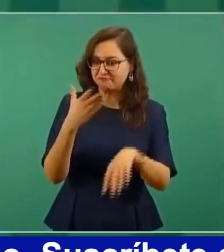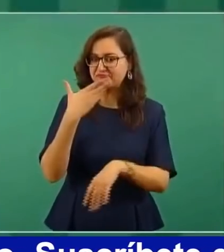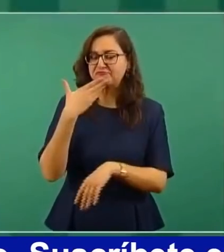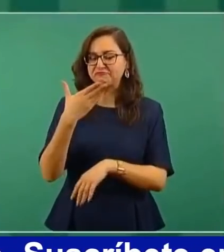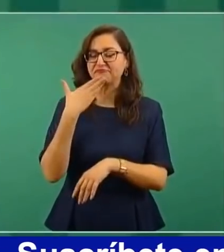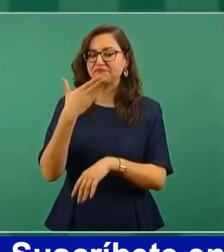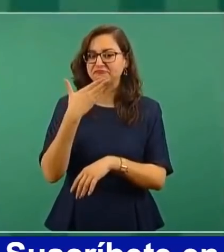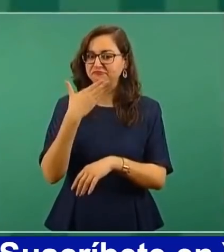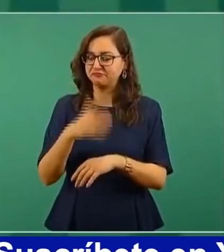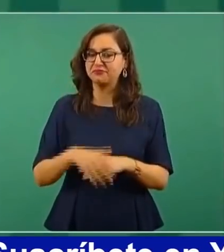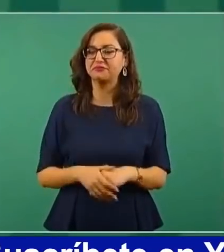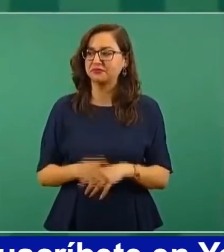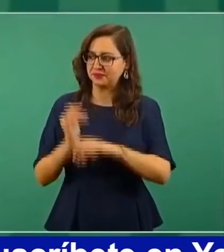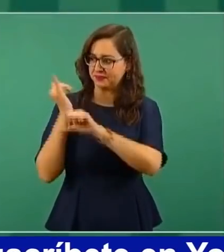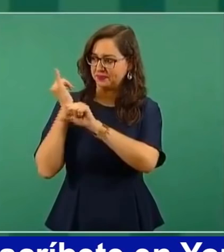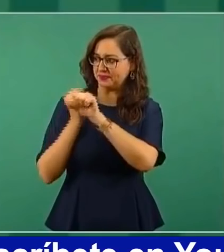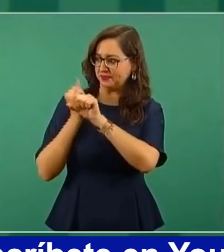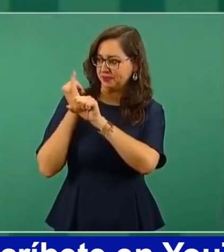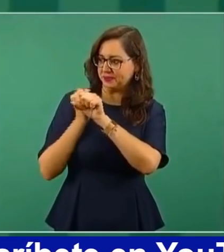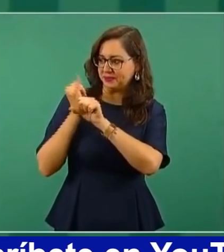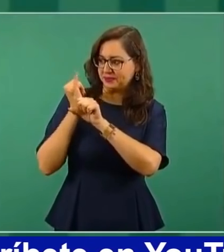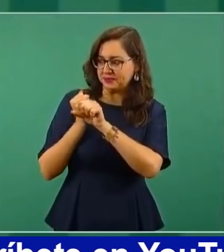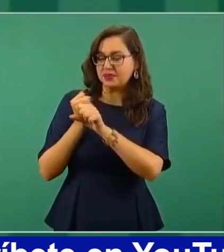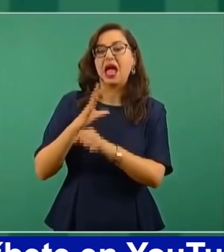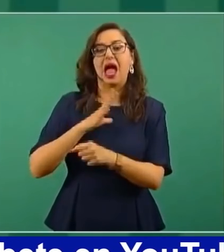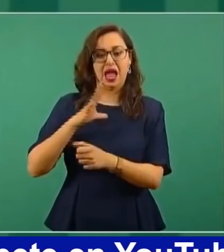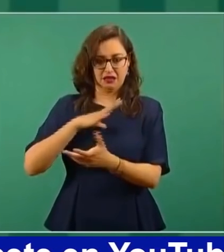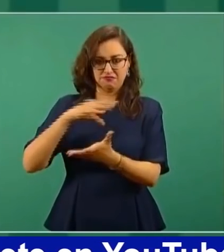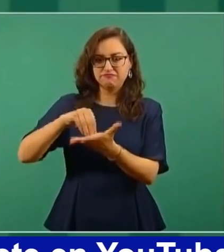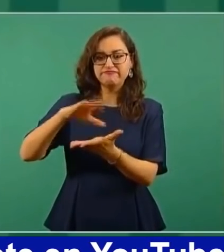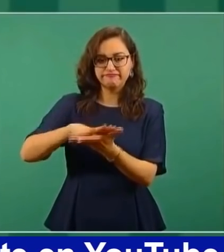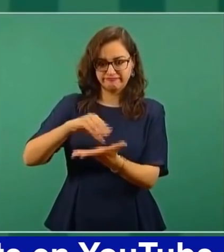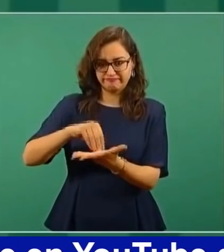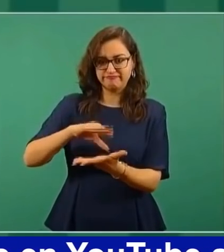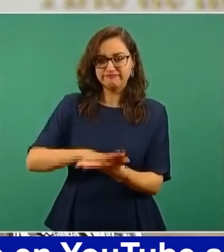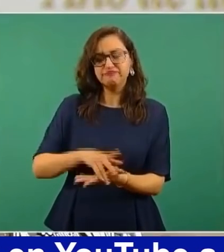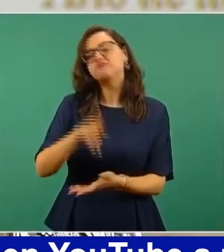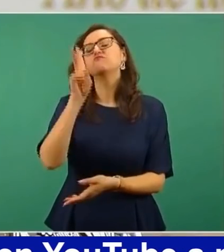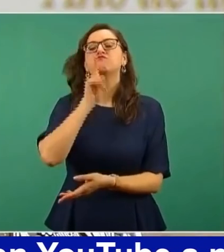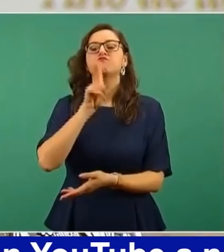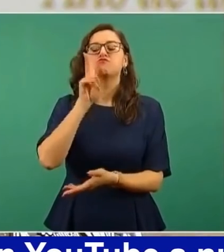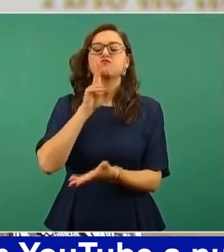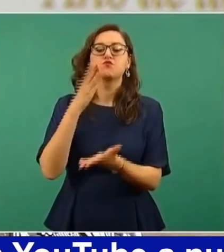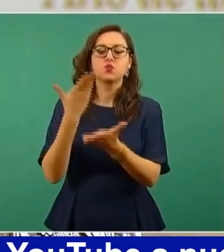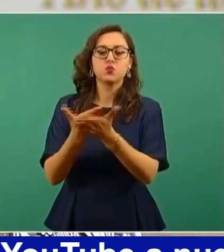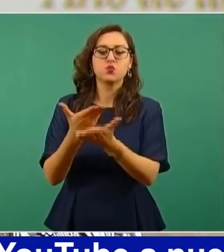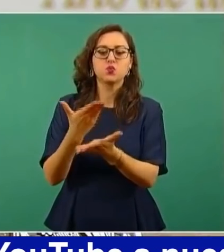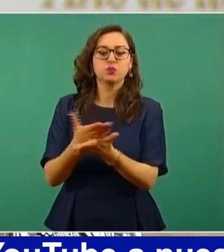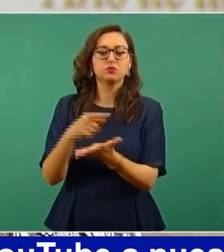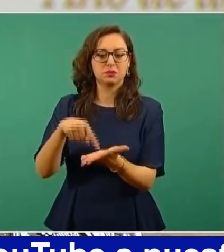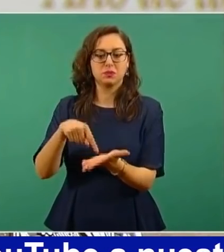es cierto está documentado no